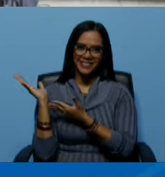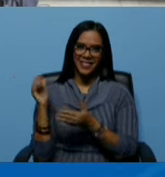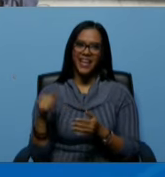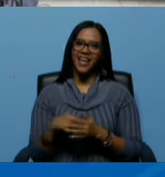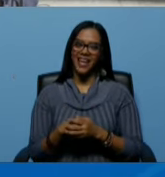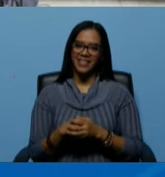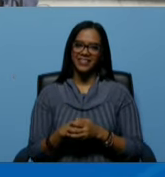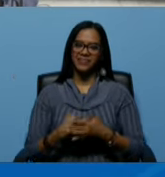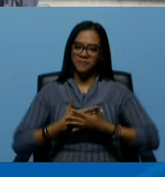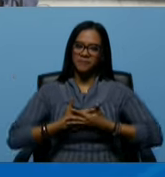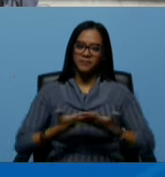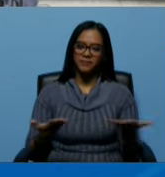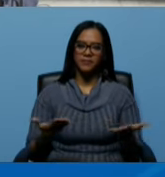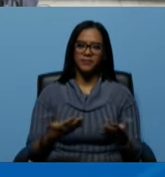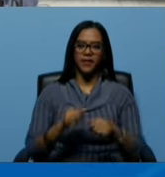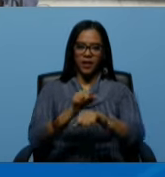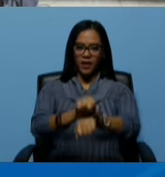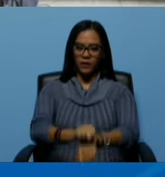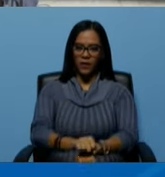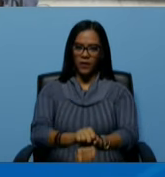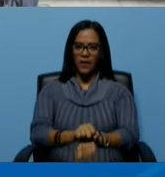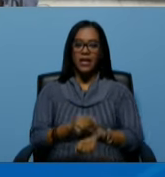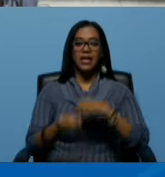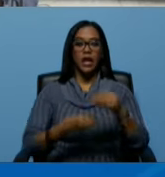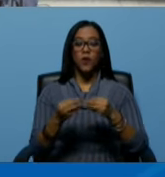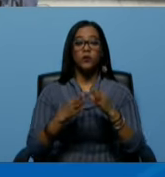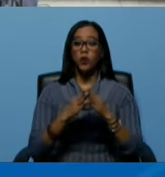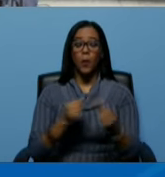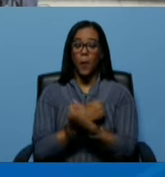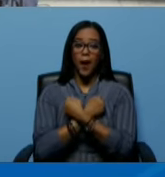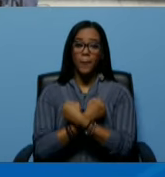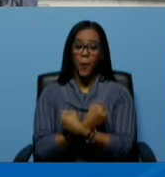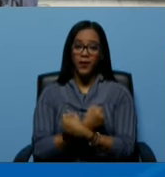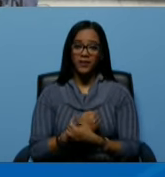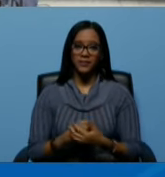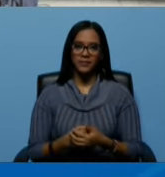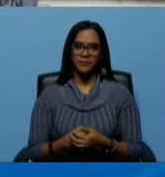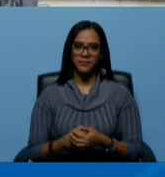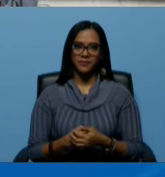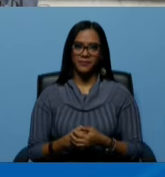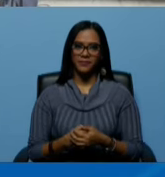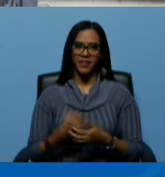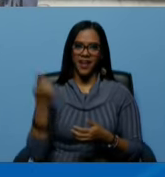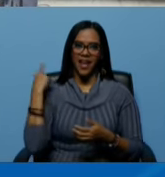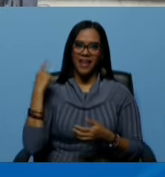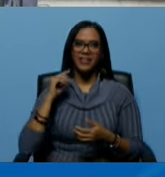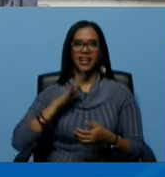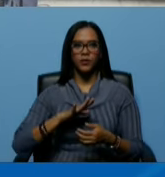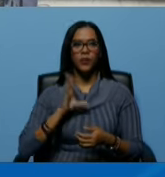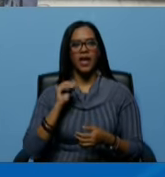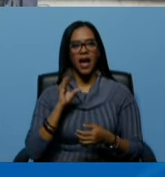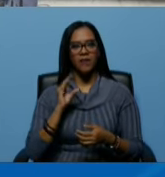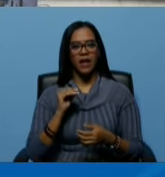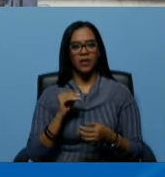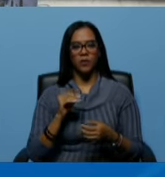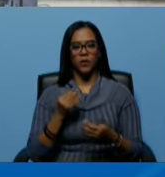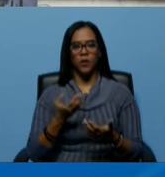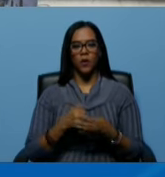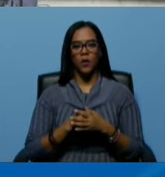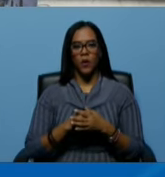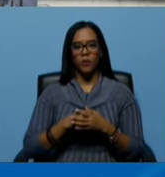Gregorio Hernández que lo hizo todo por amor ayer estuve hablando con el nuncio apostólico